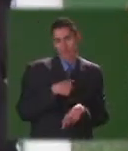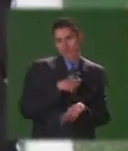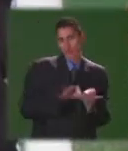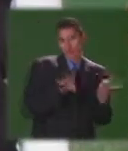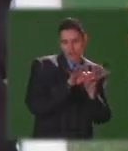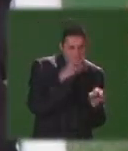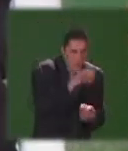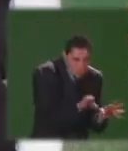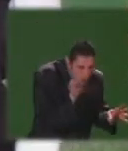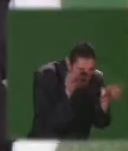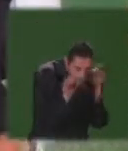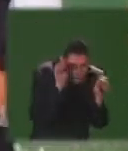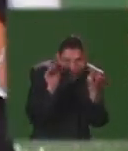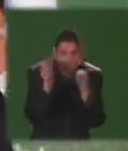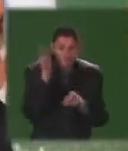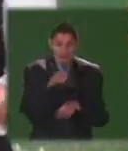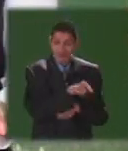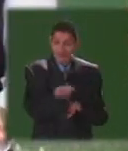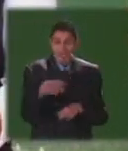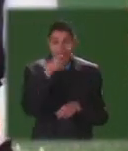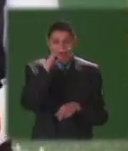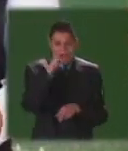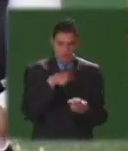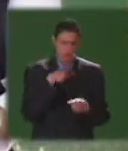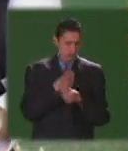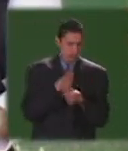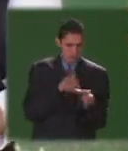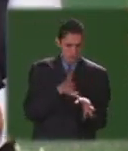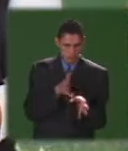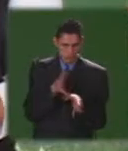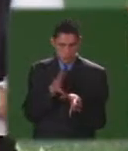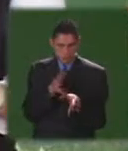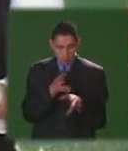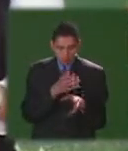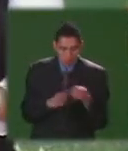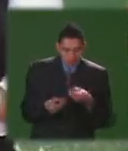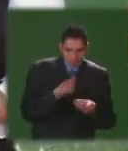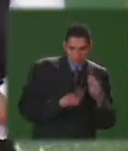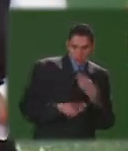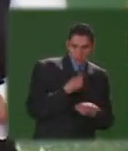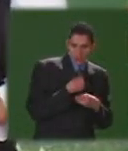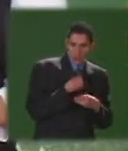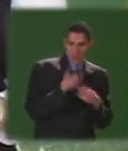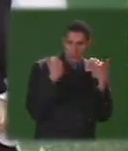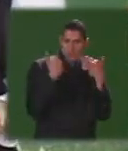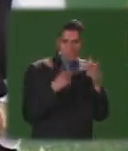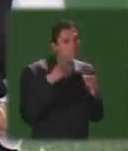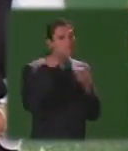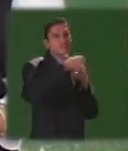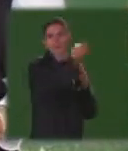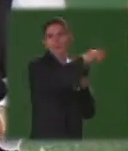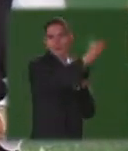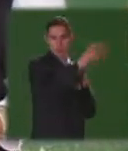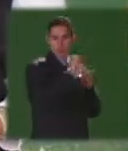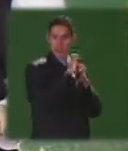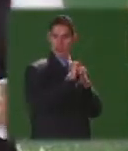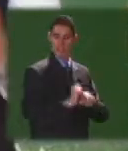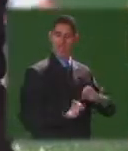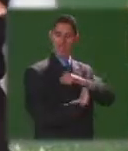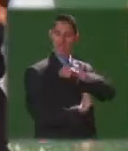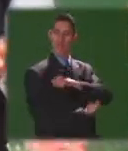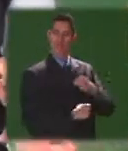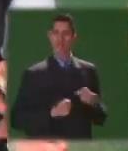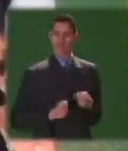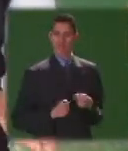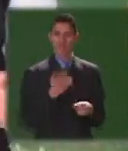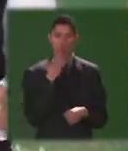aprende muchísimo de los niños porque los niños te dan cosas y fundamentos para que tú llegues a las demás prácticas con más bases y tú puedas decir uy yo